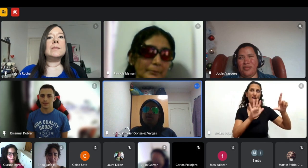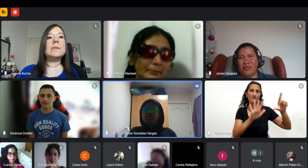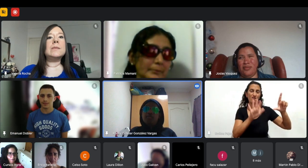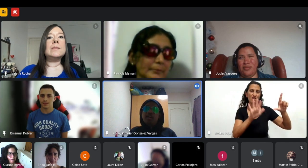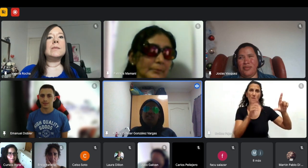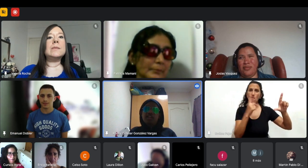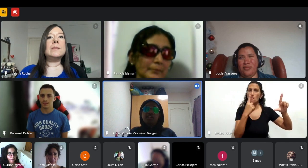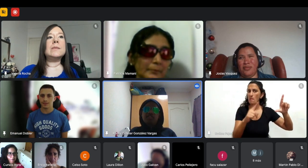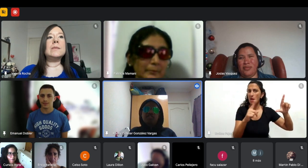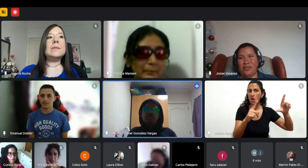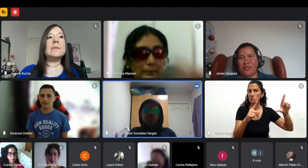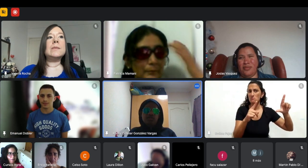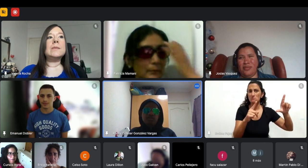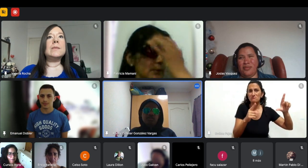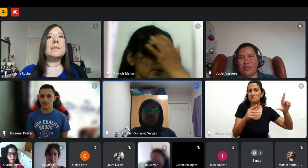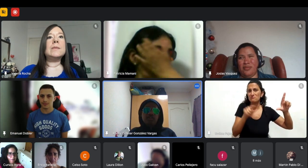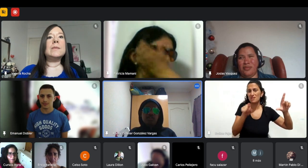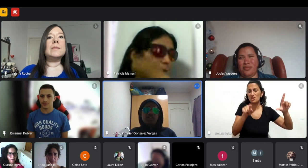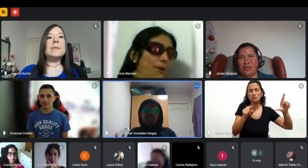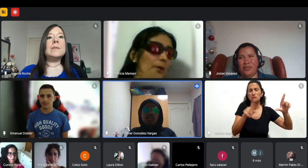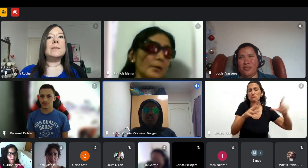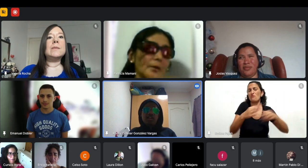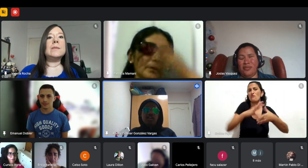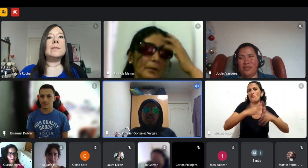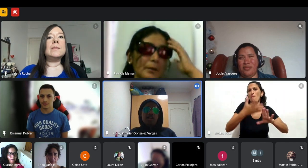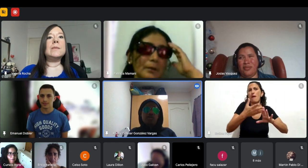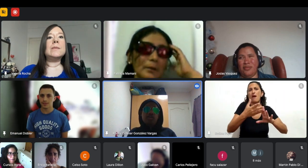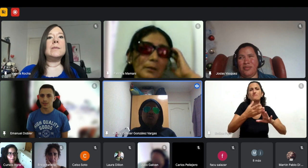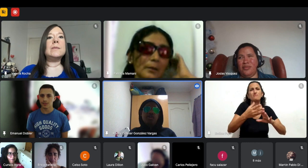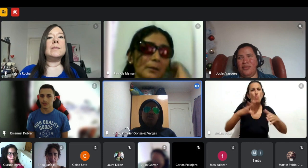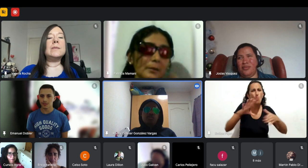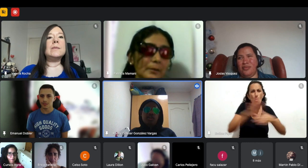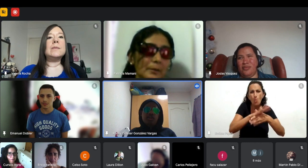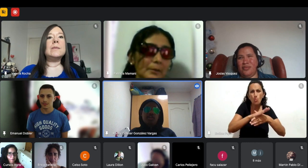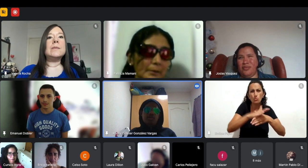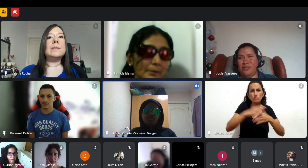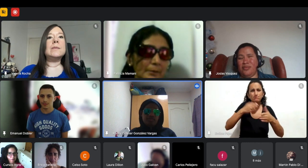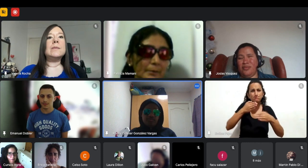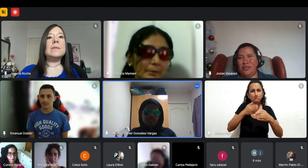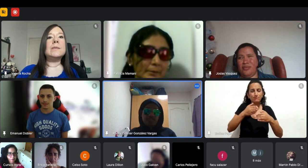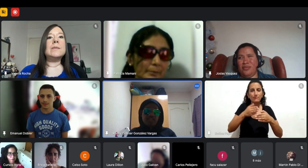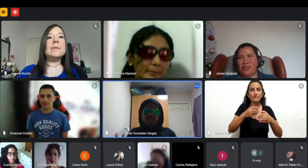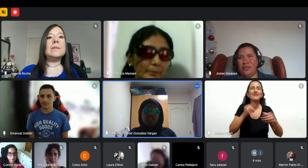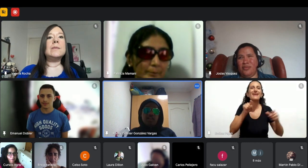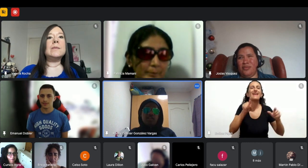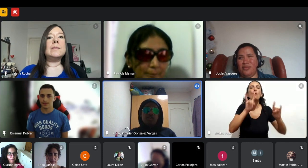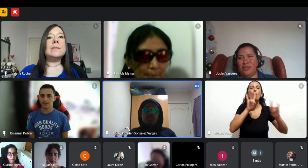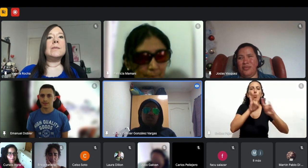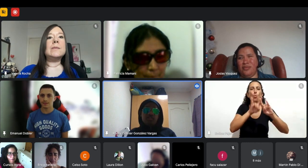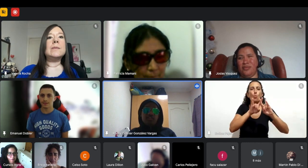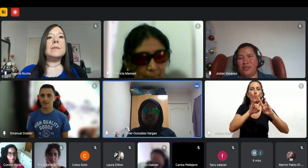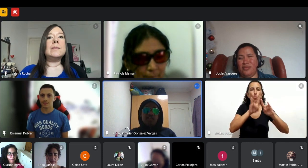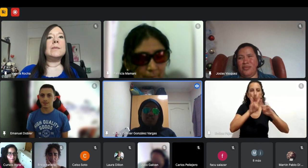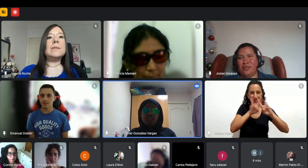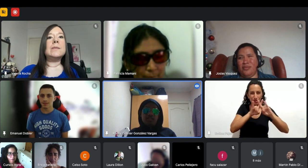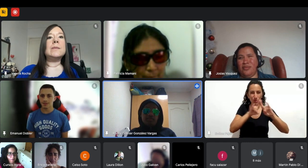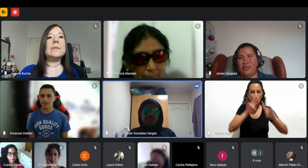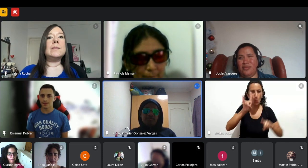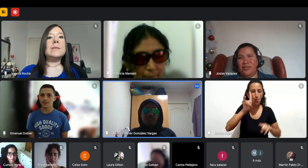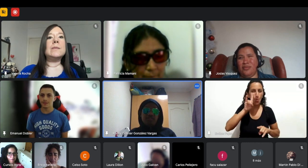estaba como para llenar requisitos el narrador de windows me refiero entonces